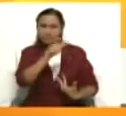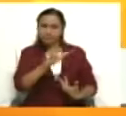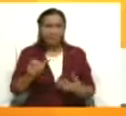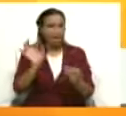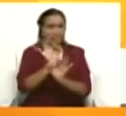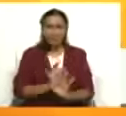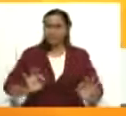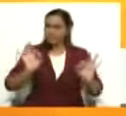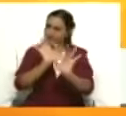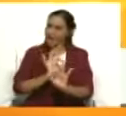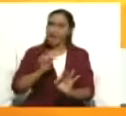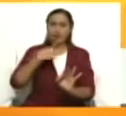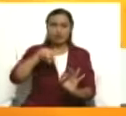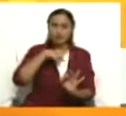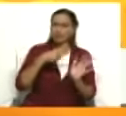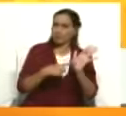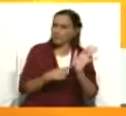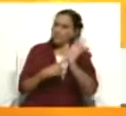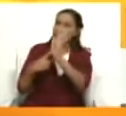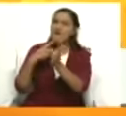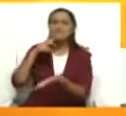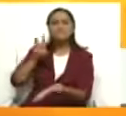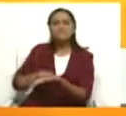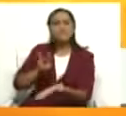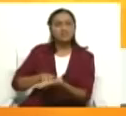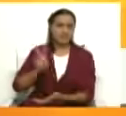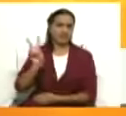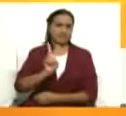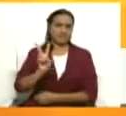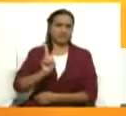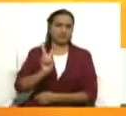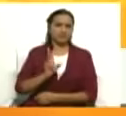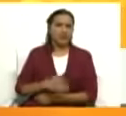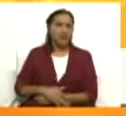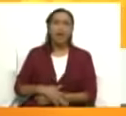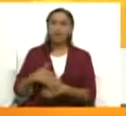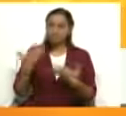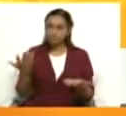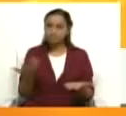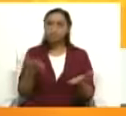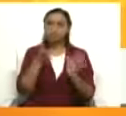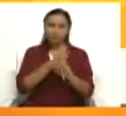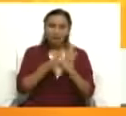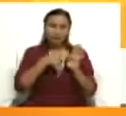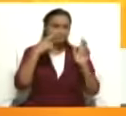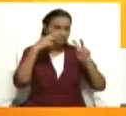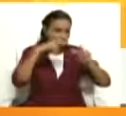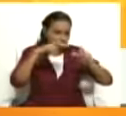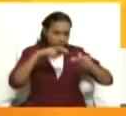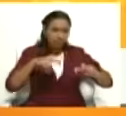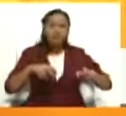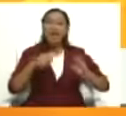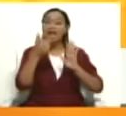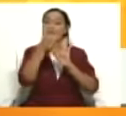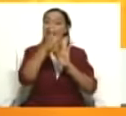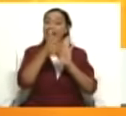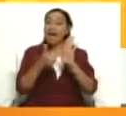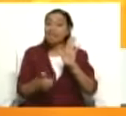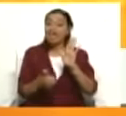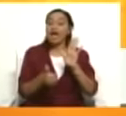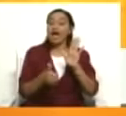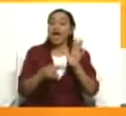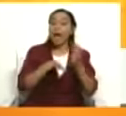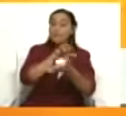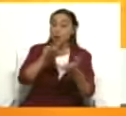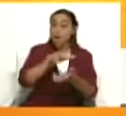batalla por la verdad de Venezuela. Y por eso hemos presentado con paciencia metodológica la revisión de cada uno de los casos. Allí